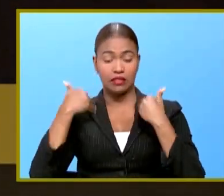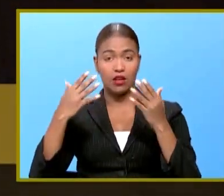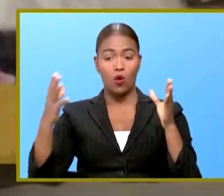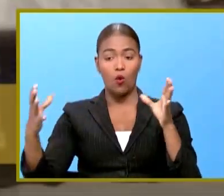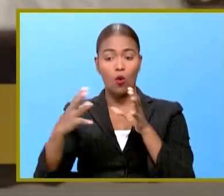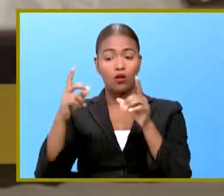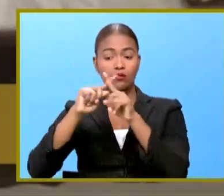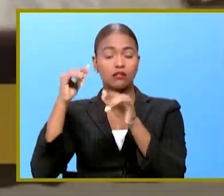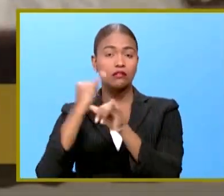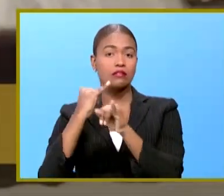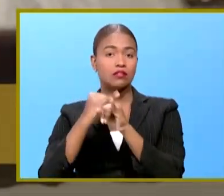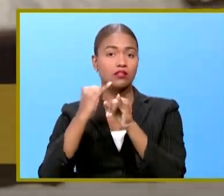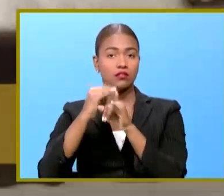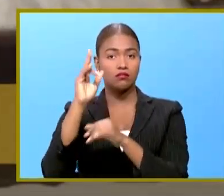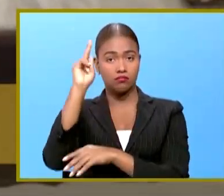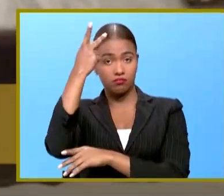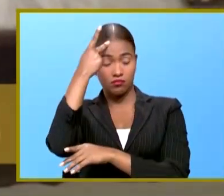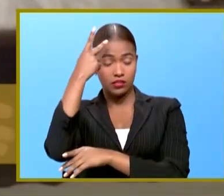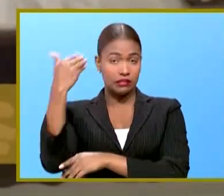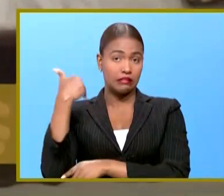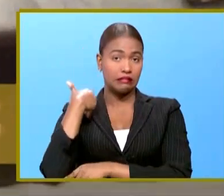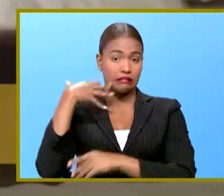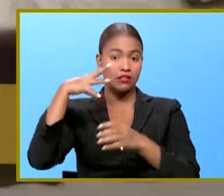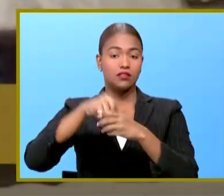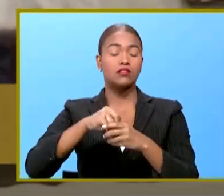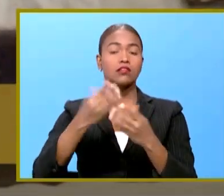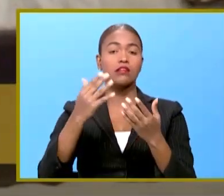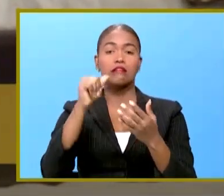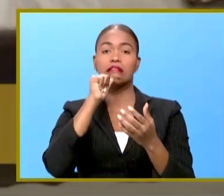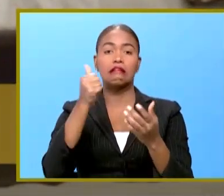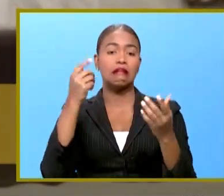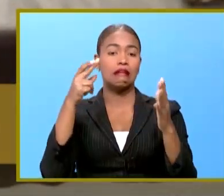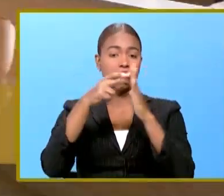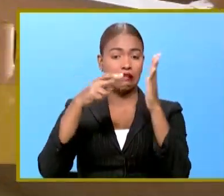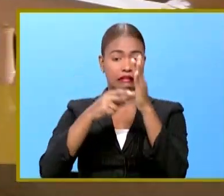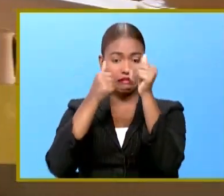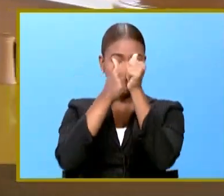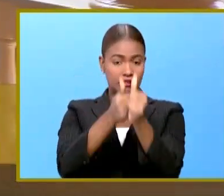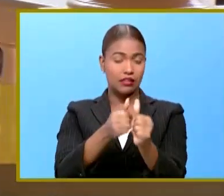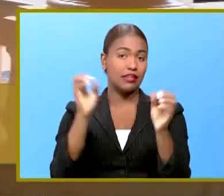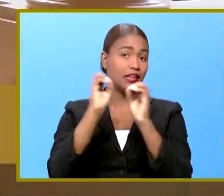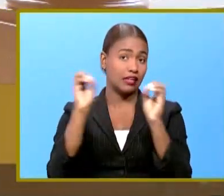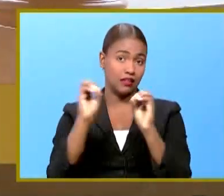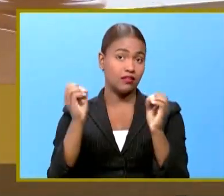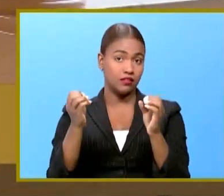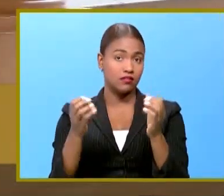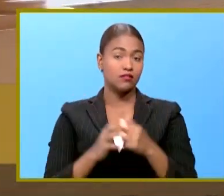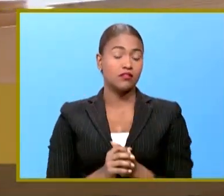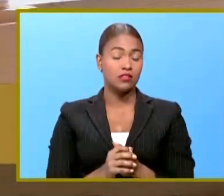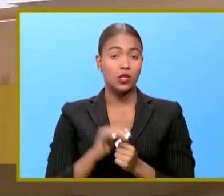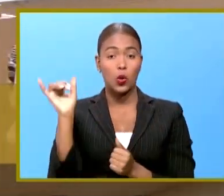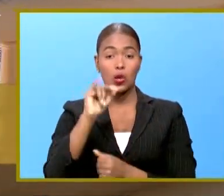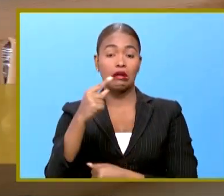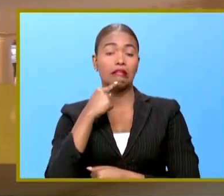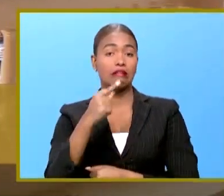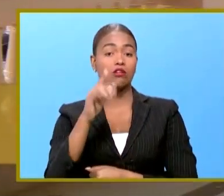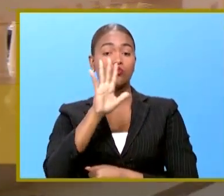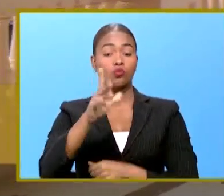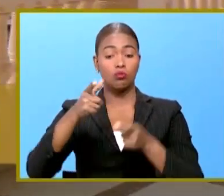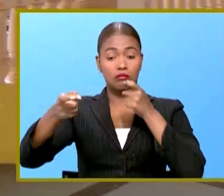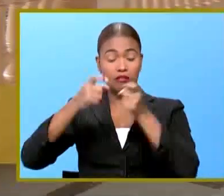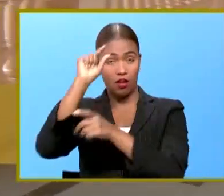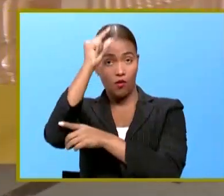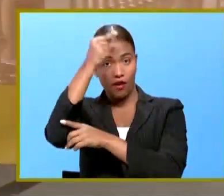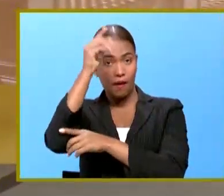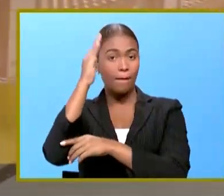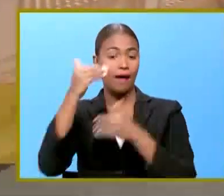conjunto de instituciones públicas que están incumpliendo la ley de administración pública y aseguró que su gestión